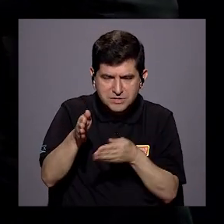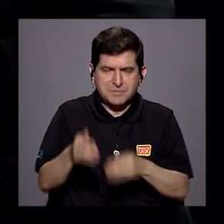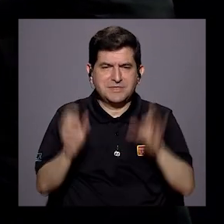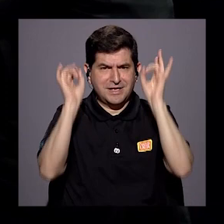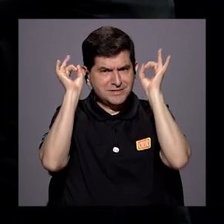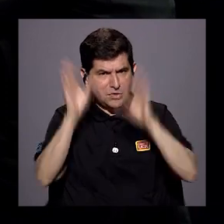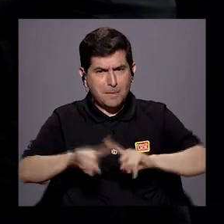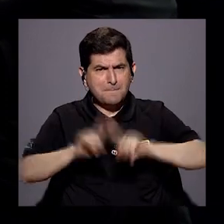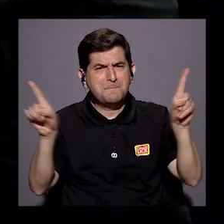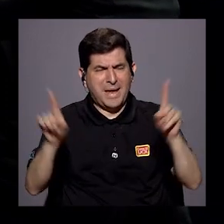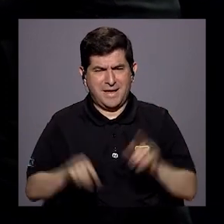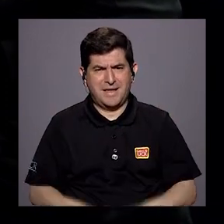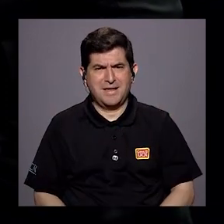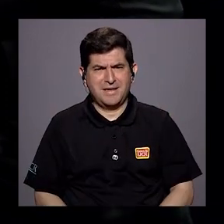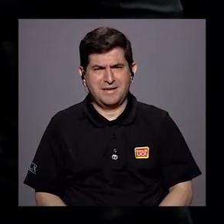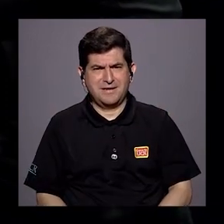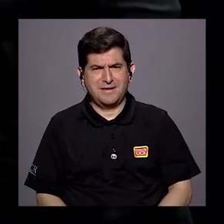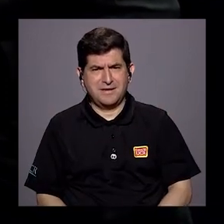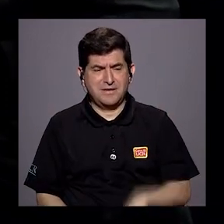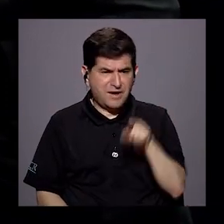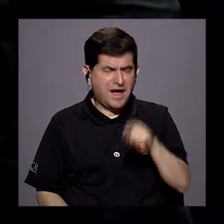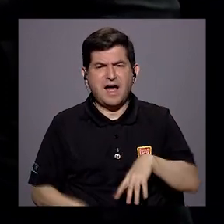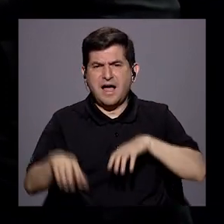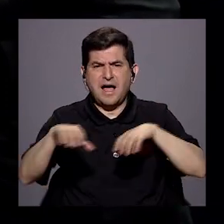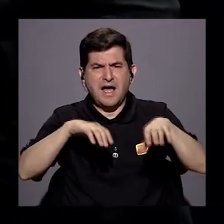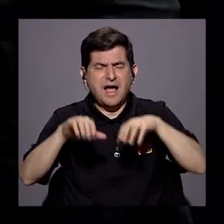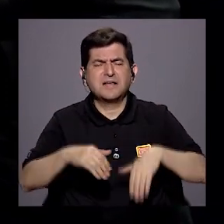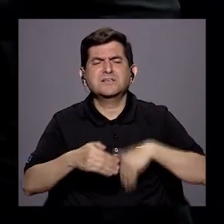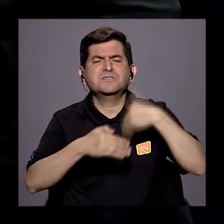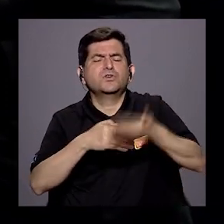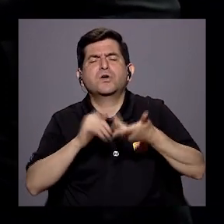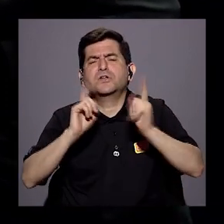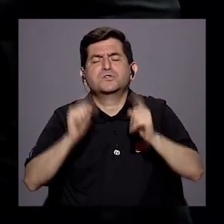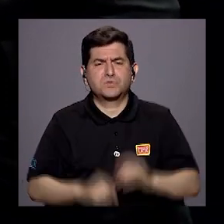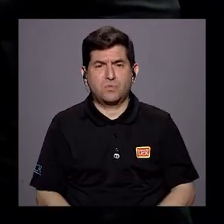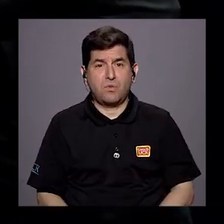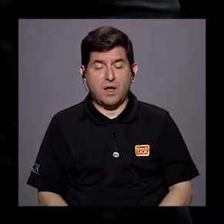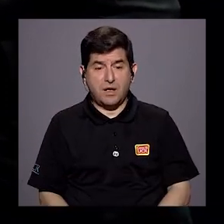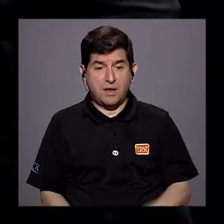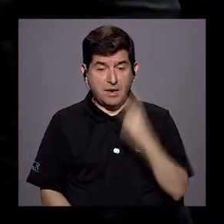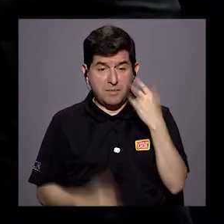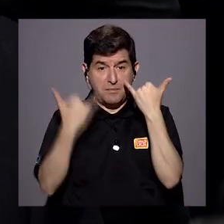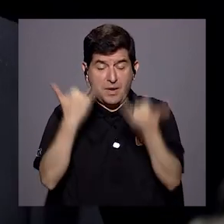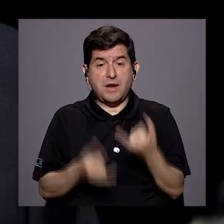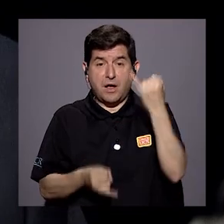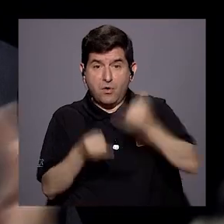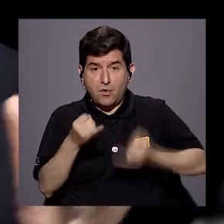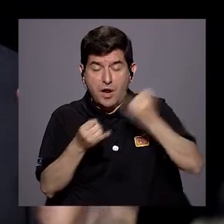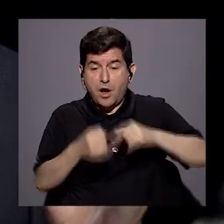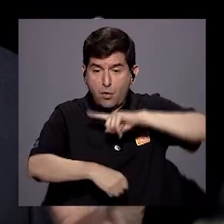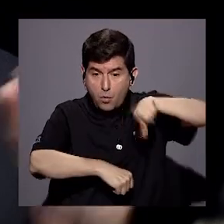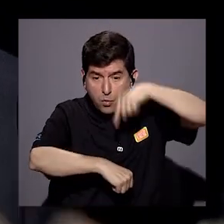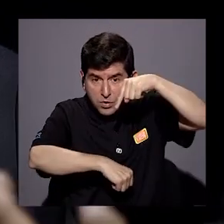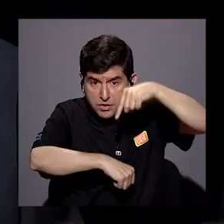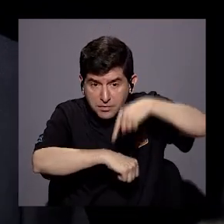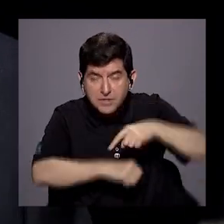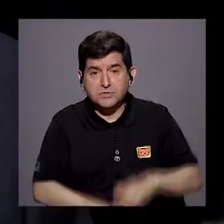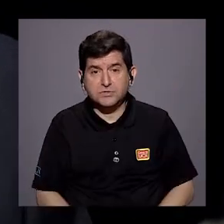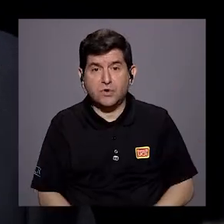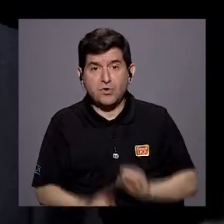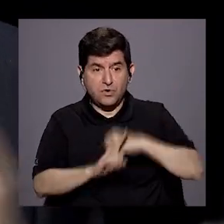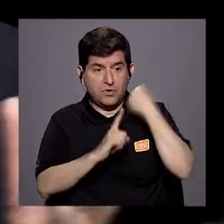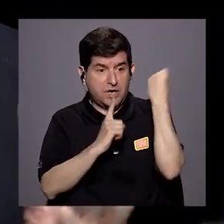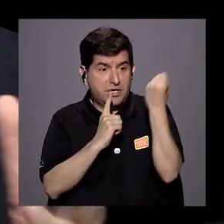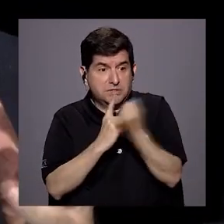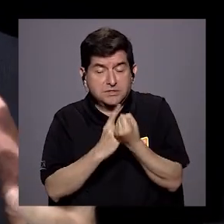barbaridad. Pero ¿dónde están las naciones del cementazo? Ahora estamos viendo cosas en las últimas horas. O la trocha atrás.